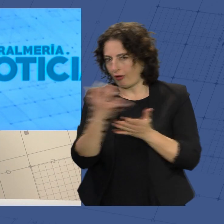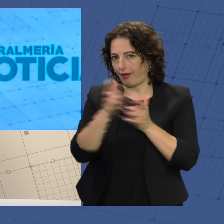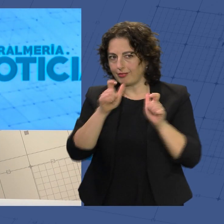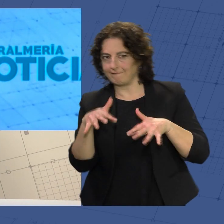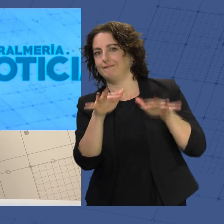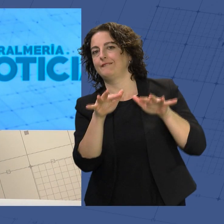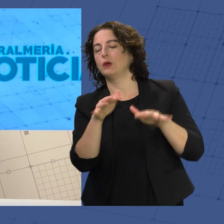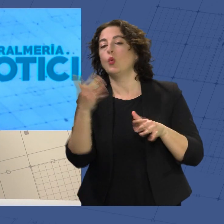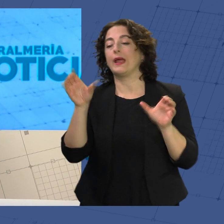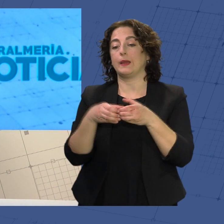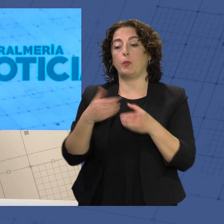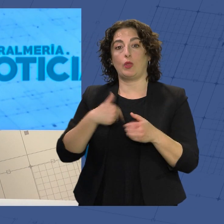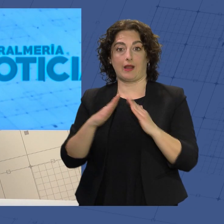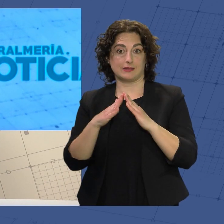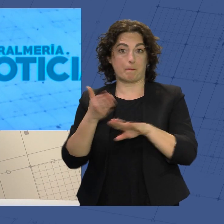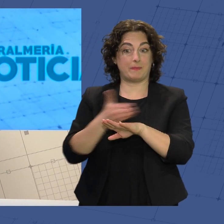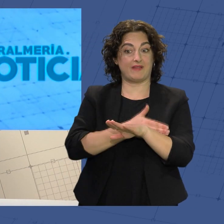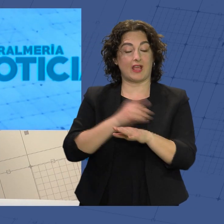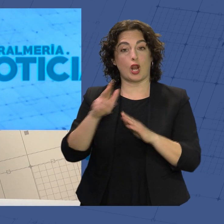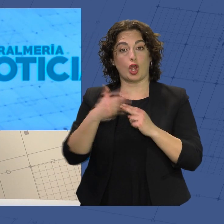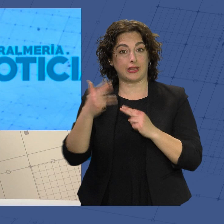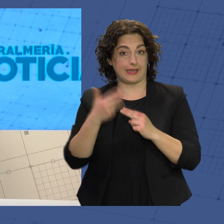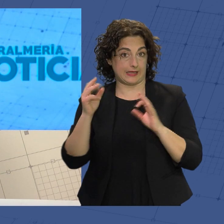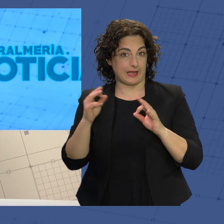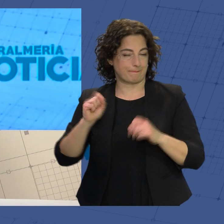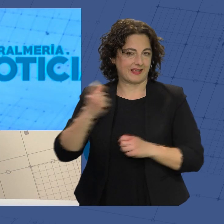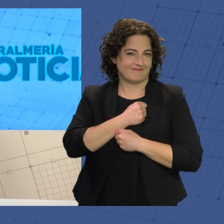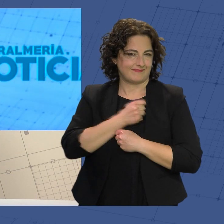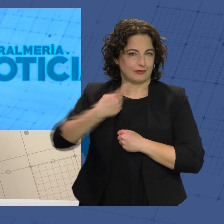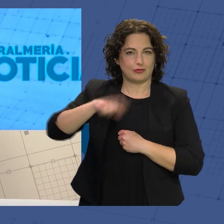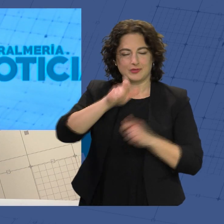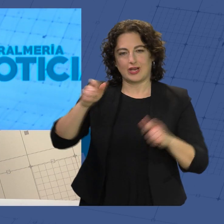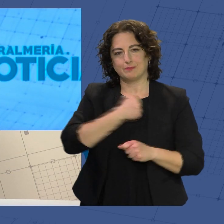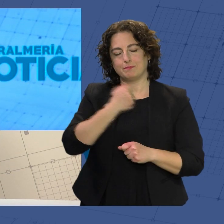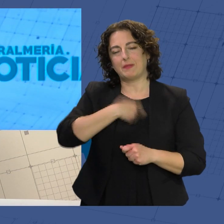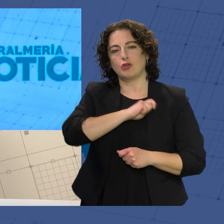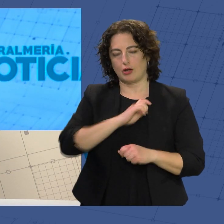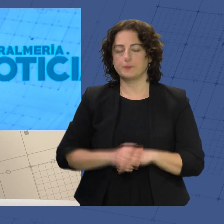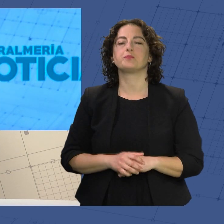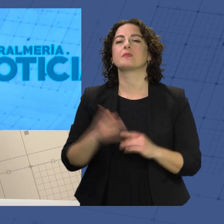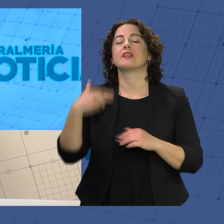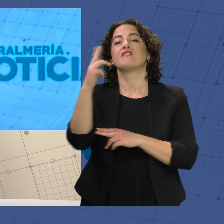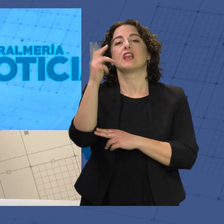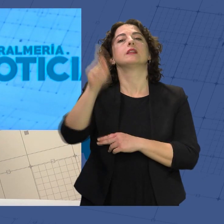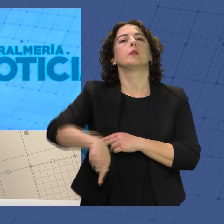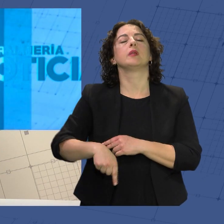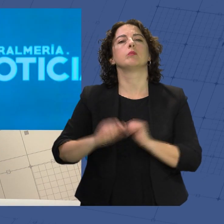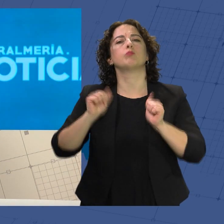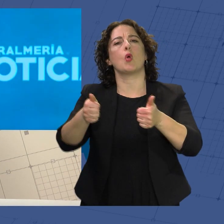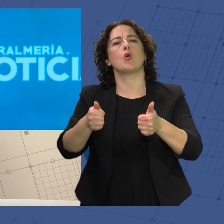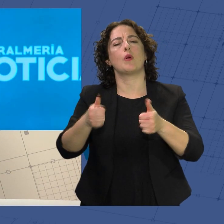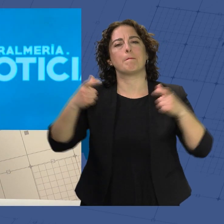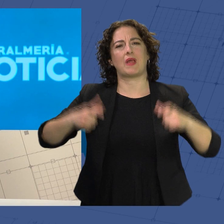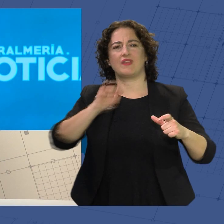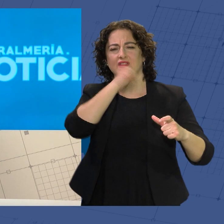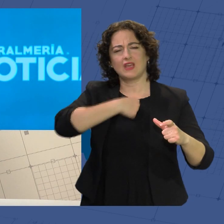equipo de esta casa les ofreció una previa de la lotería más querida de los españoles. Y este mismo viernes también han comenzado en la Plaza